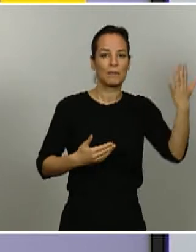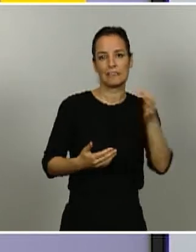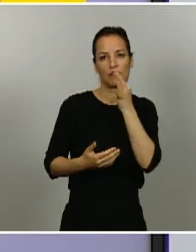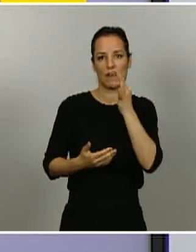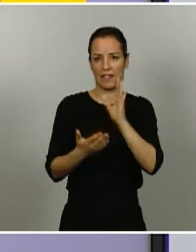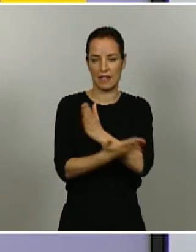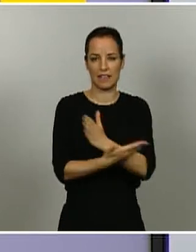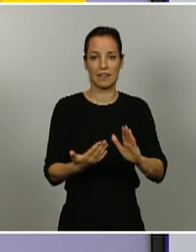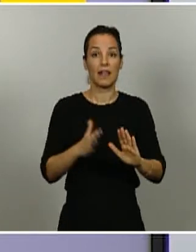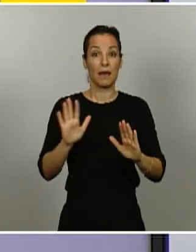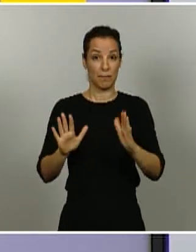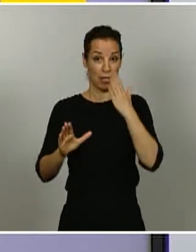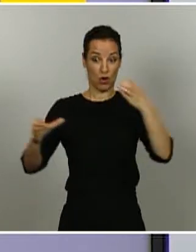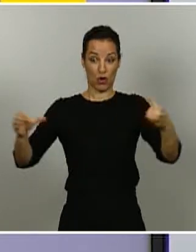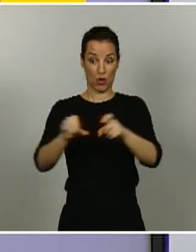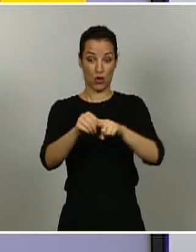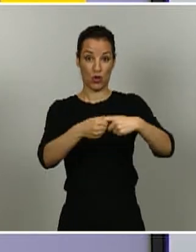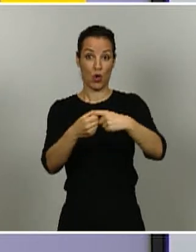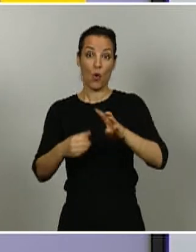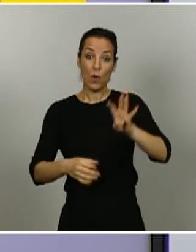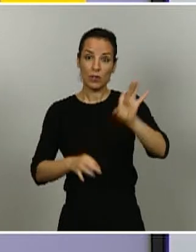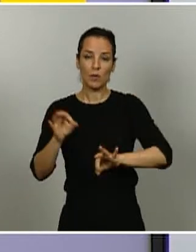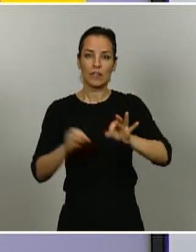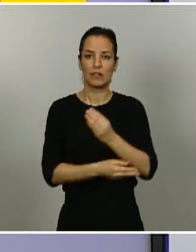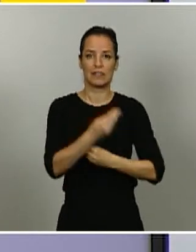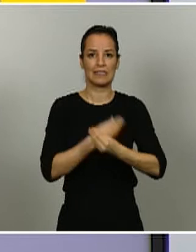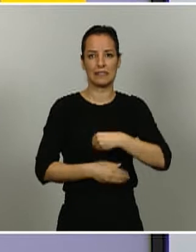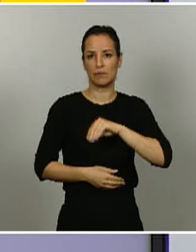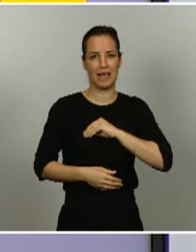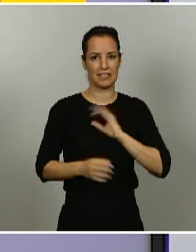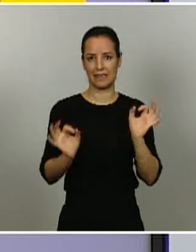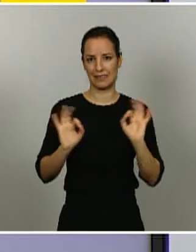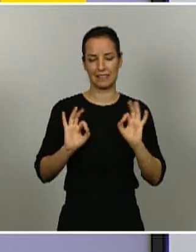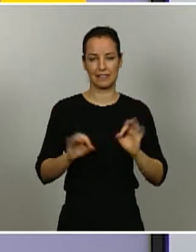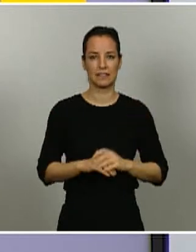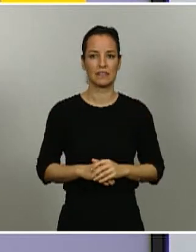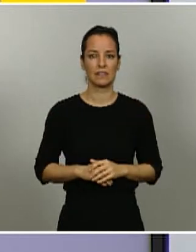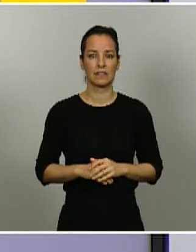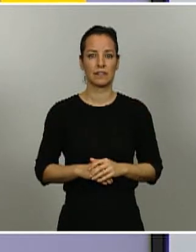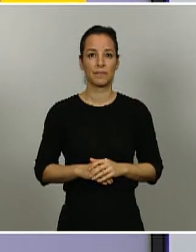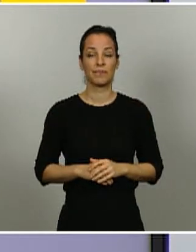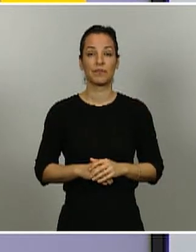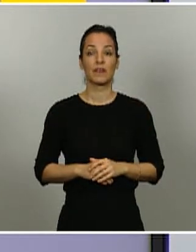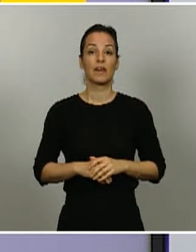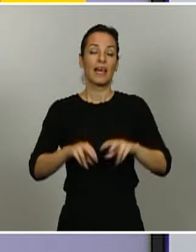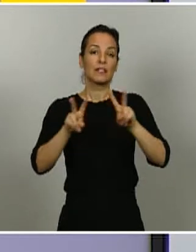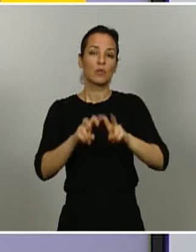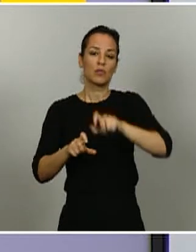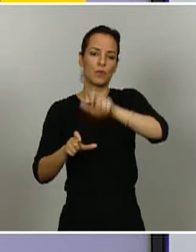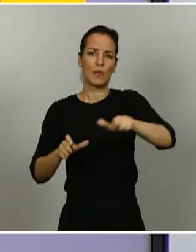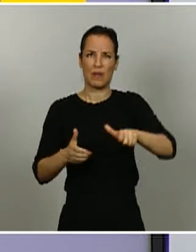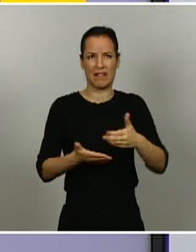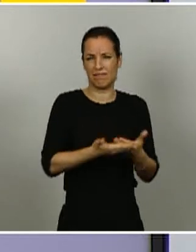población no tiene la nacionalidad española. Como en todos los estudios poblacionales, hay una dificultad de